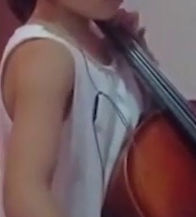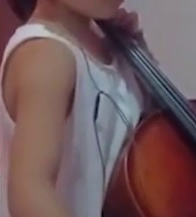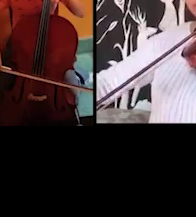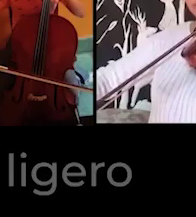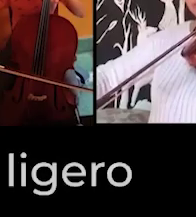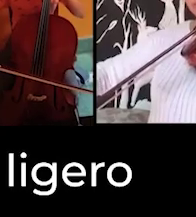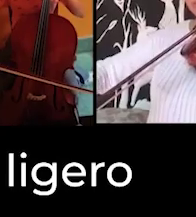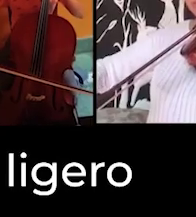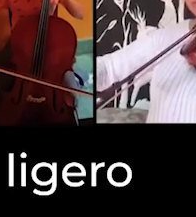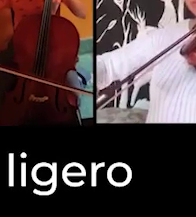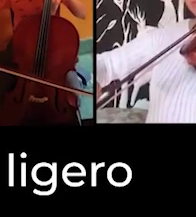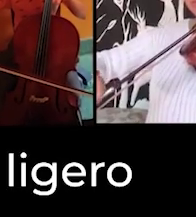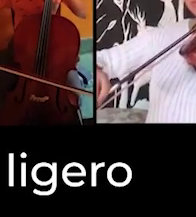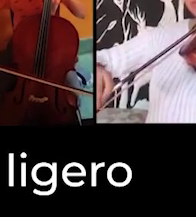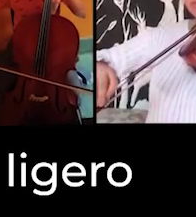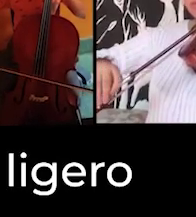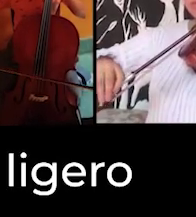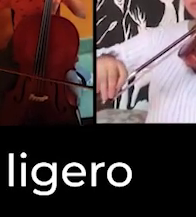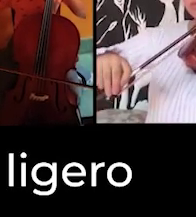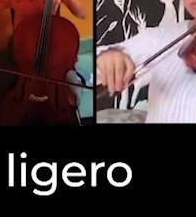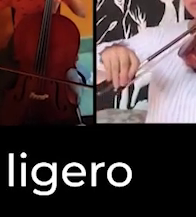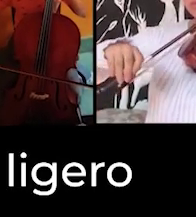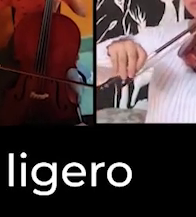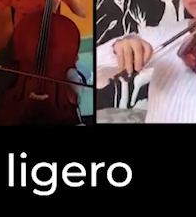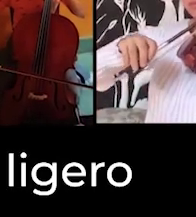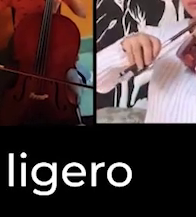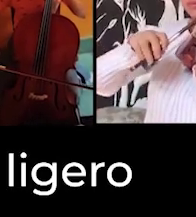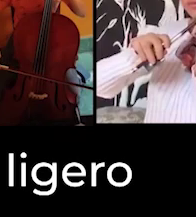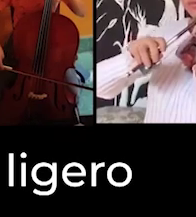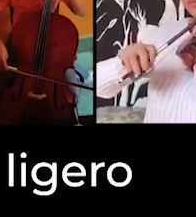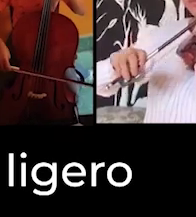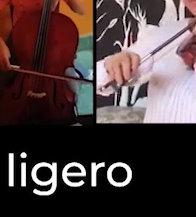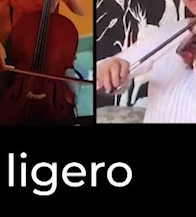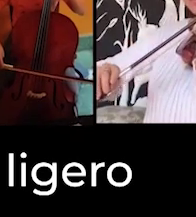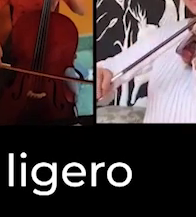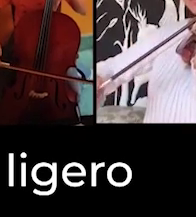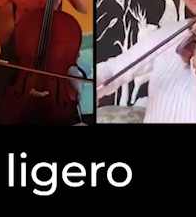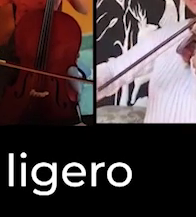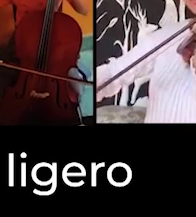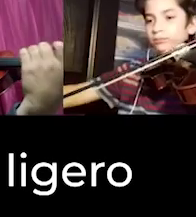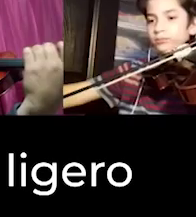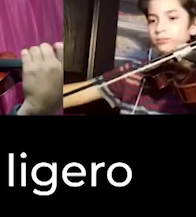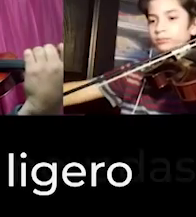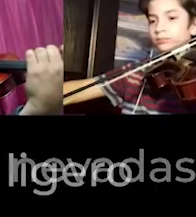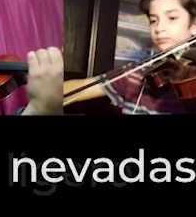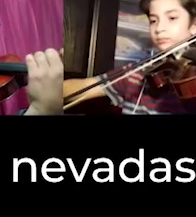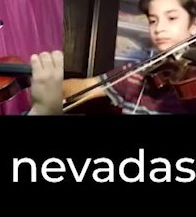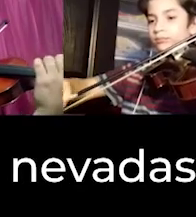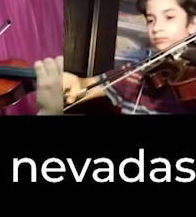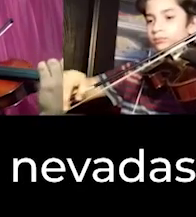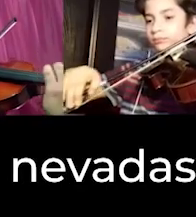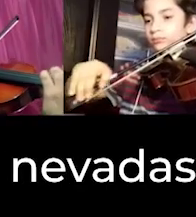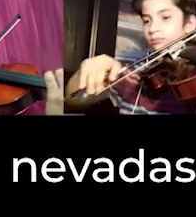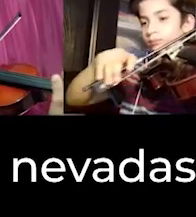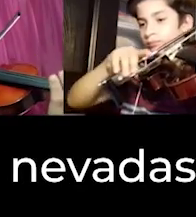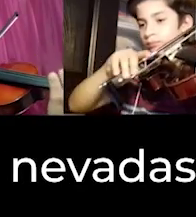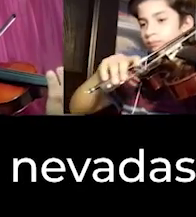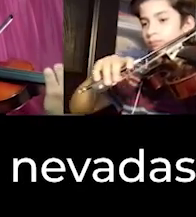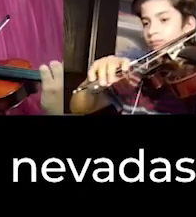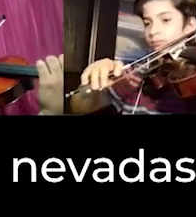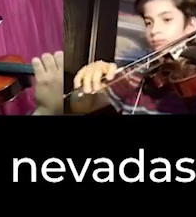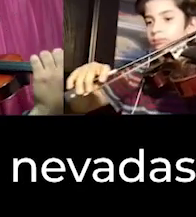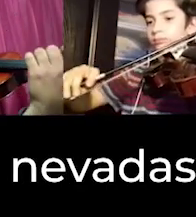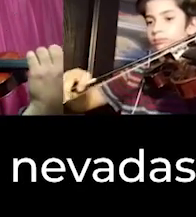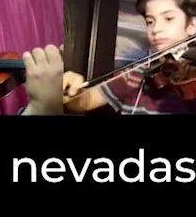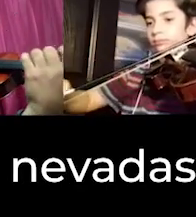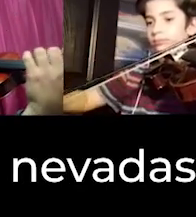¡Soc, no te No se se ¡Aprendea